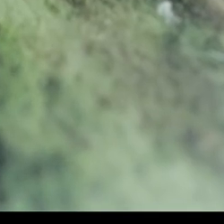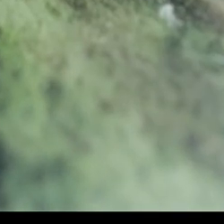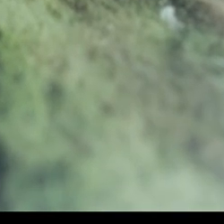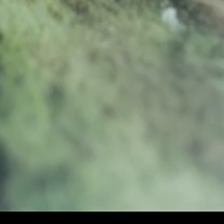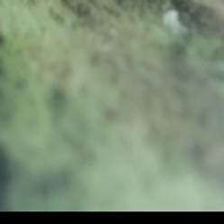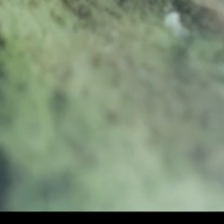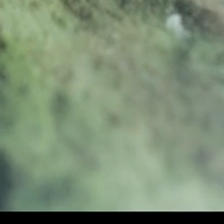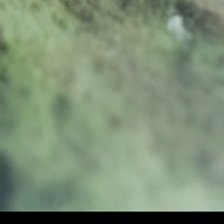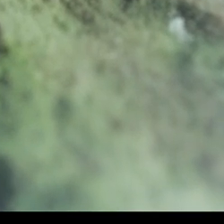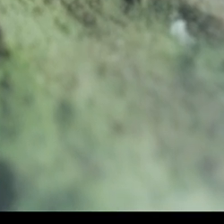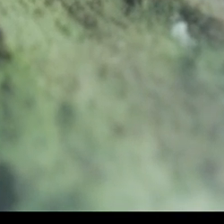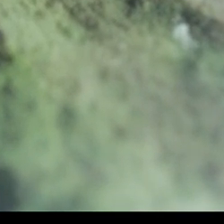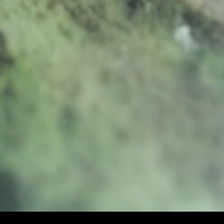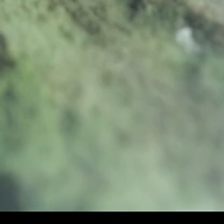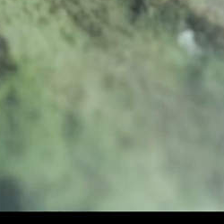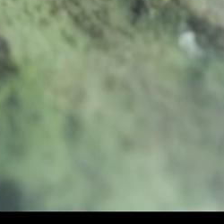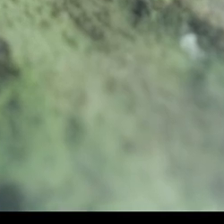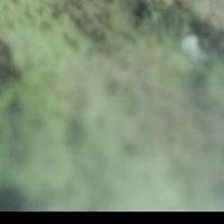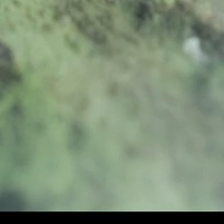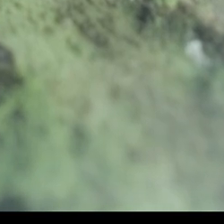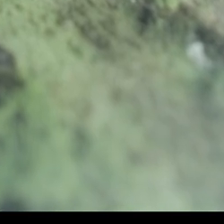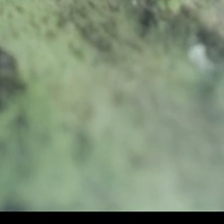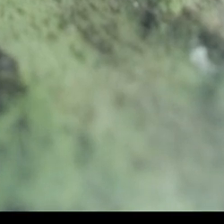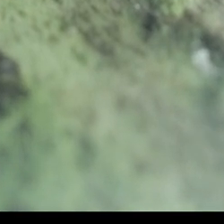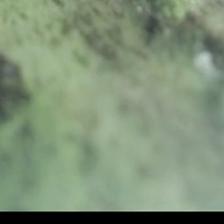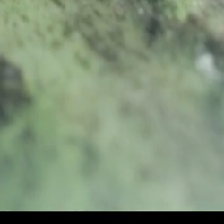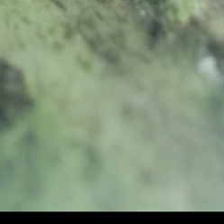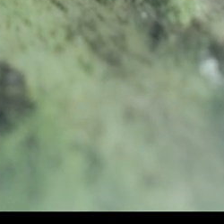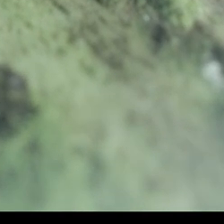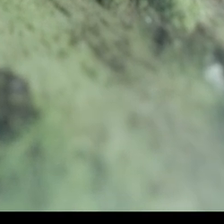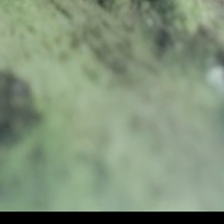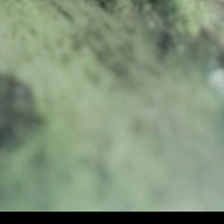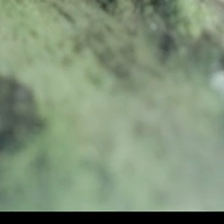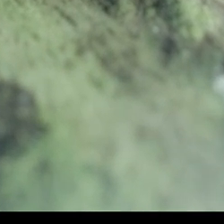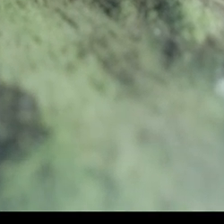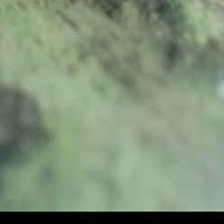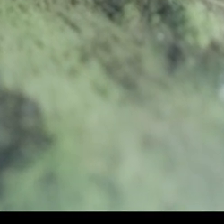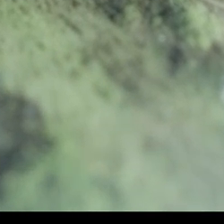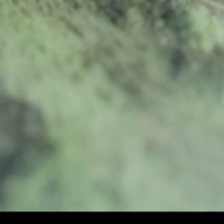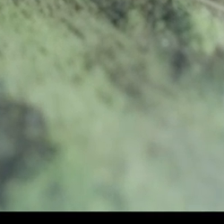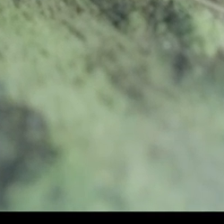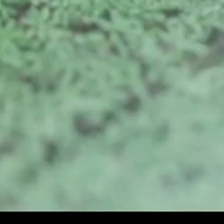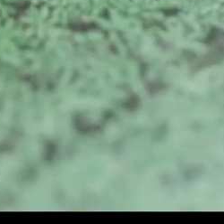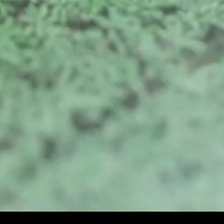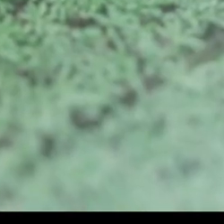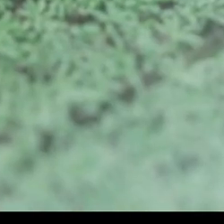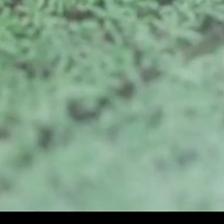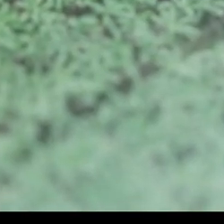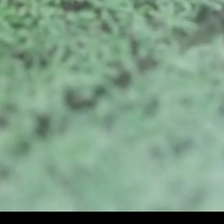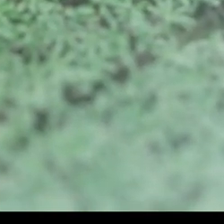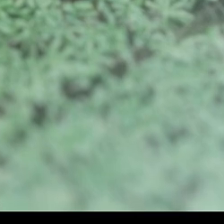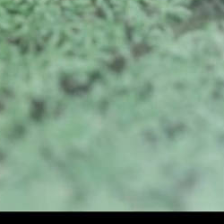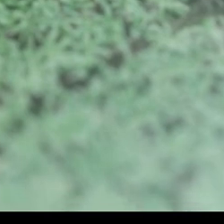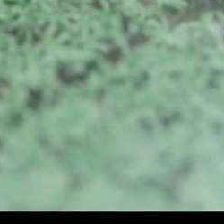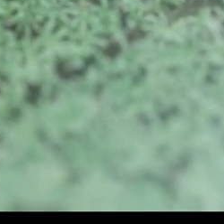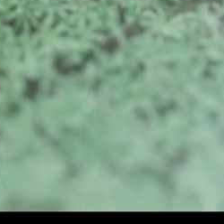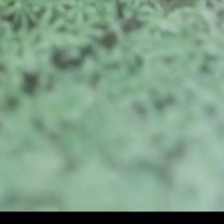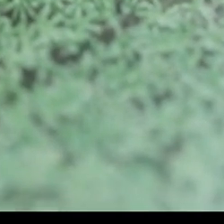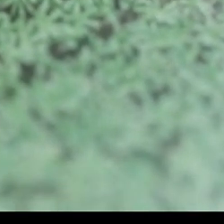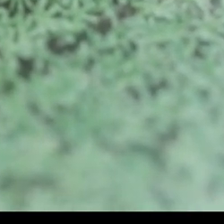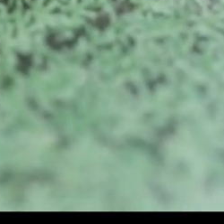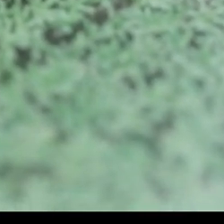Esa desigualdad educativa va a influir en que estas poblaciones no puedan acceder a esferas